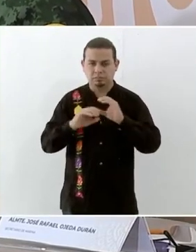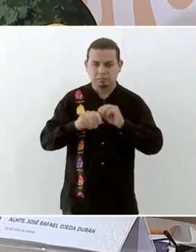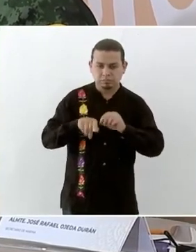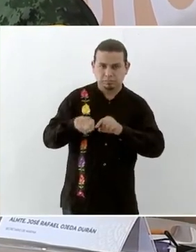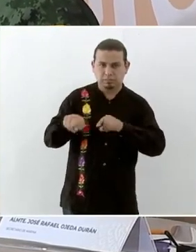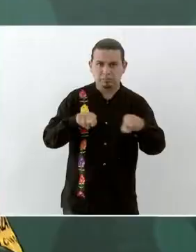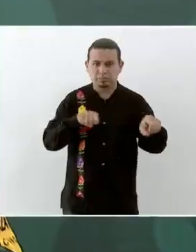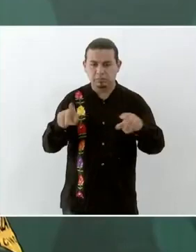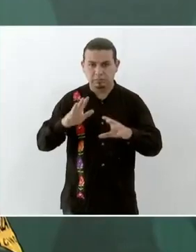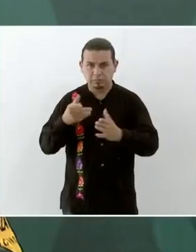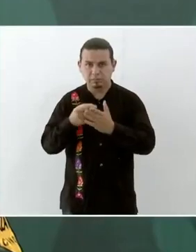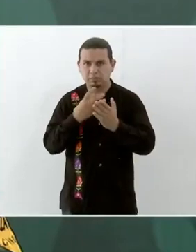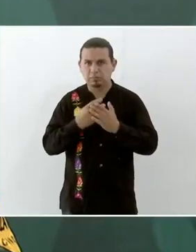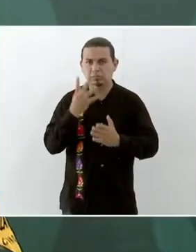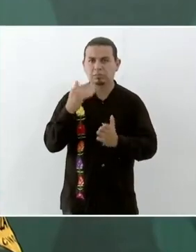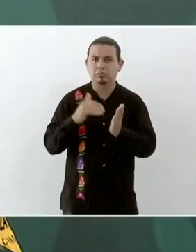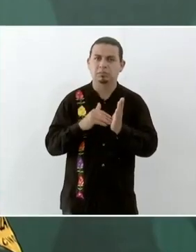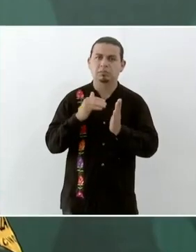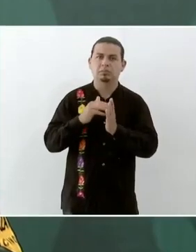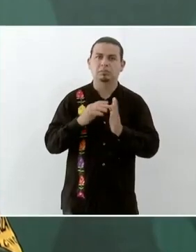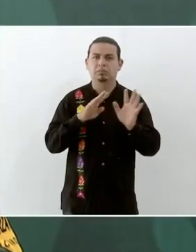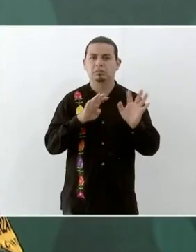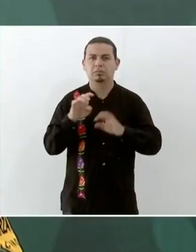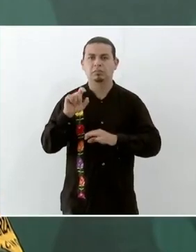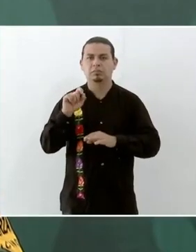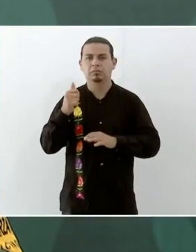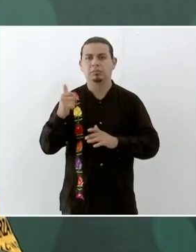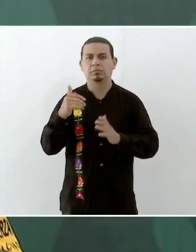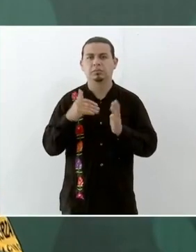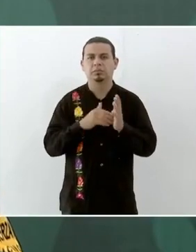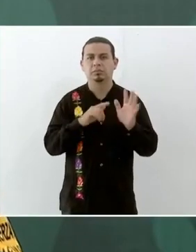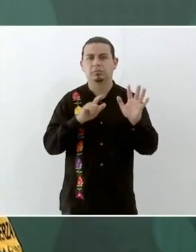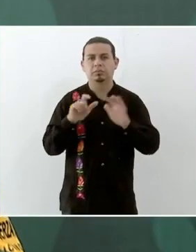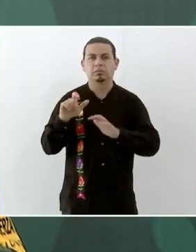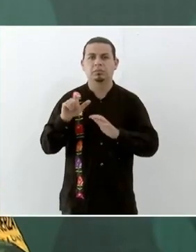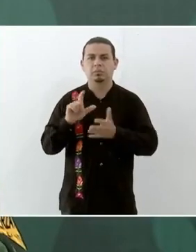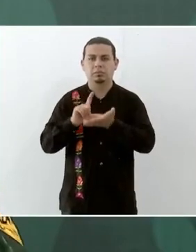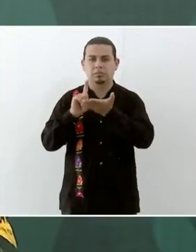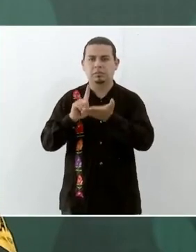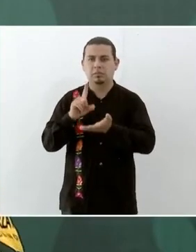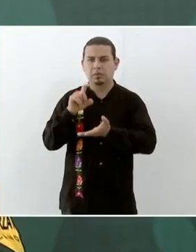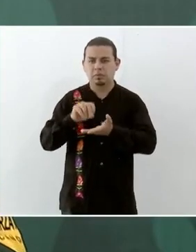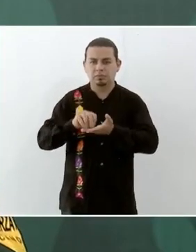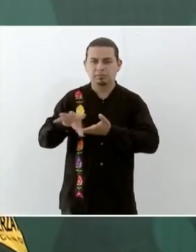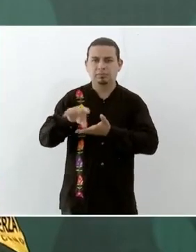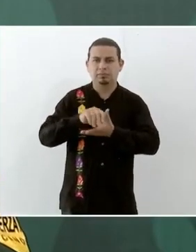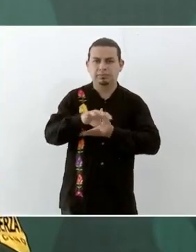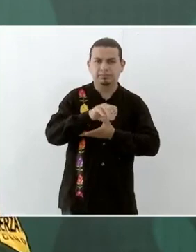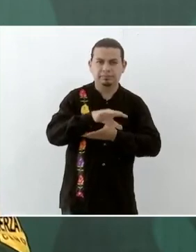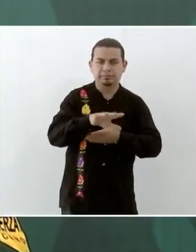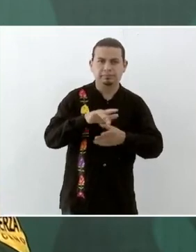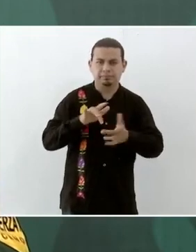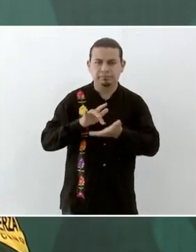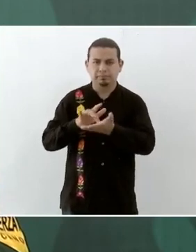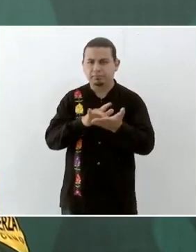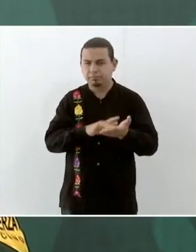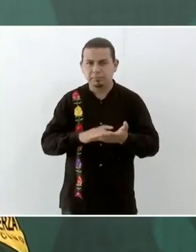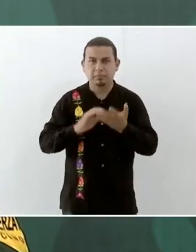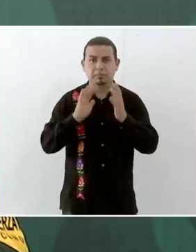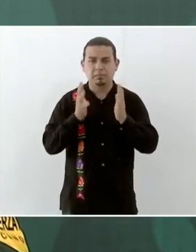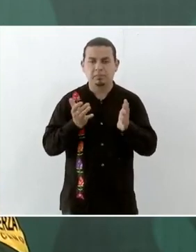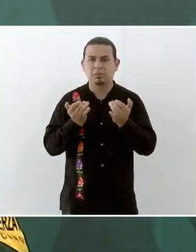distribuido 4 millones 823 mil 700 litros. También se han